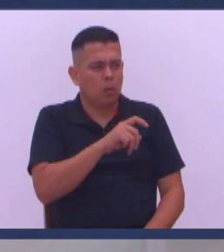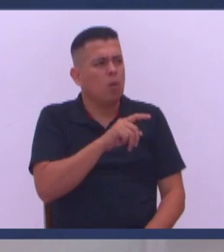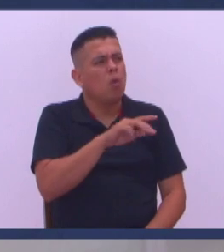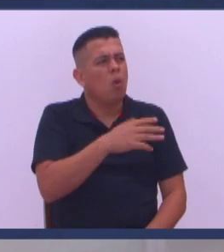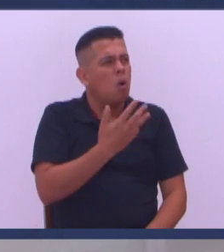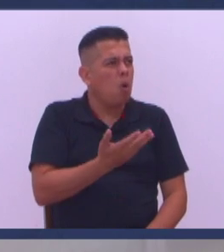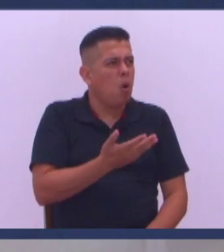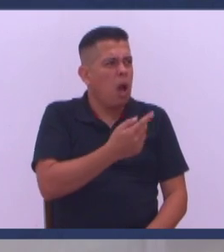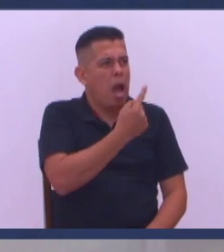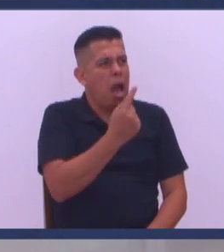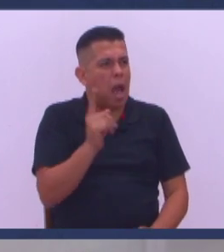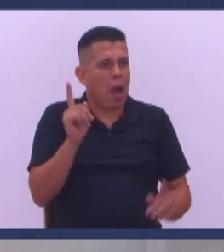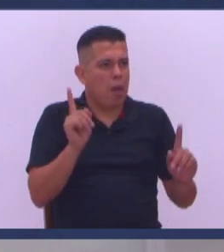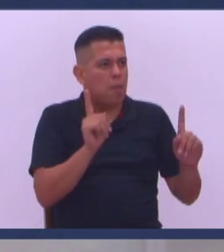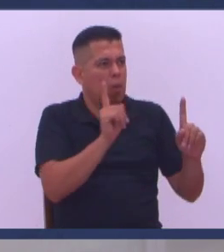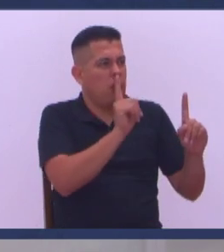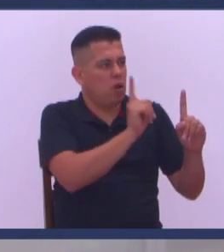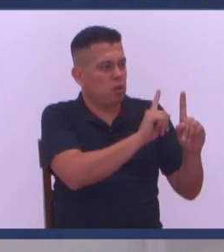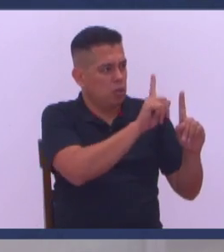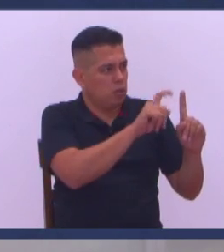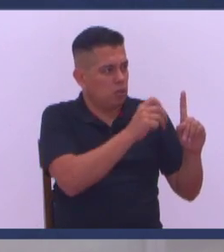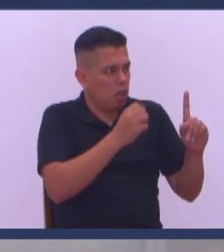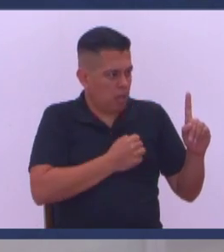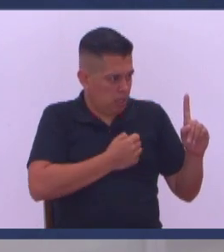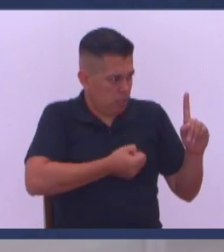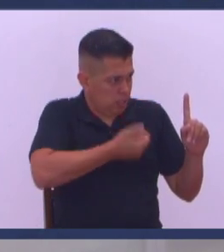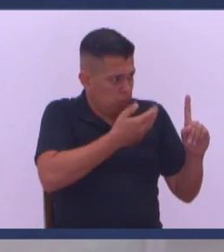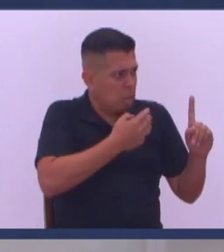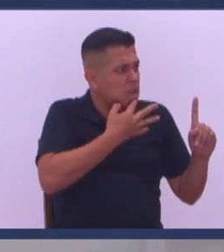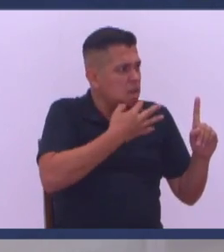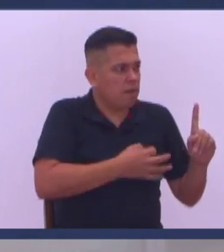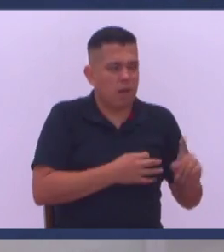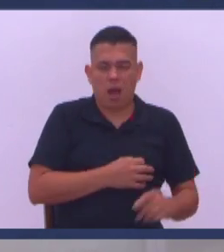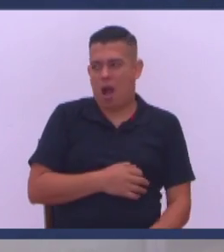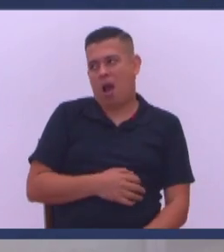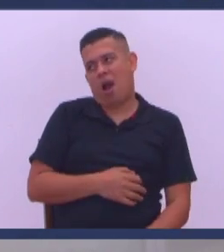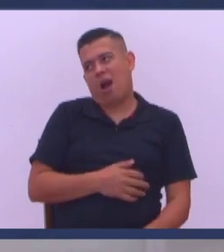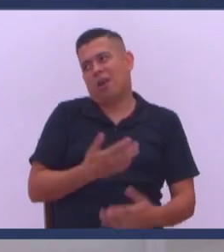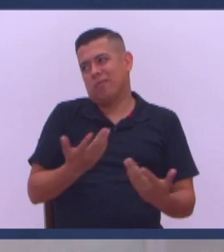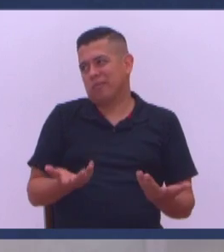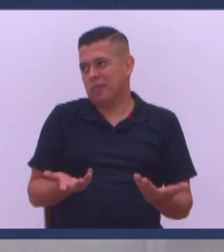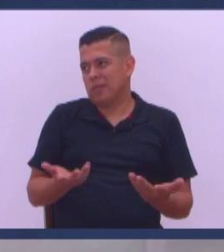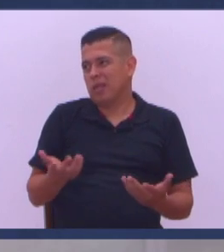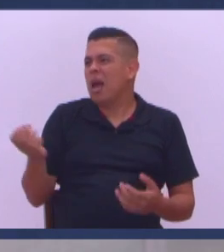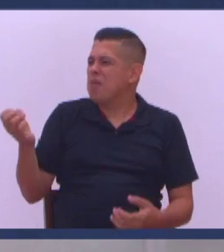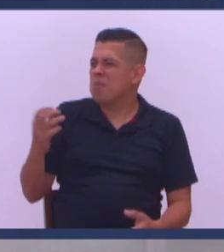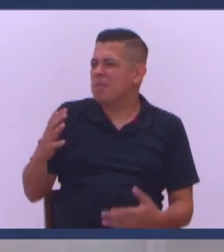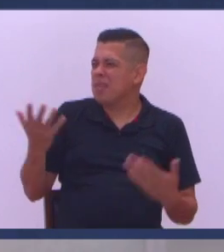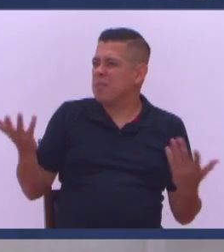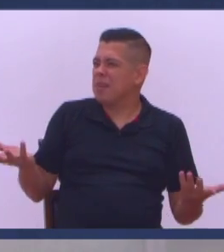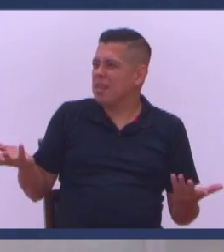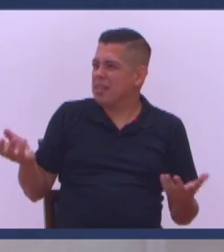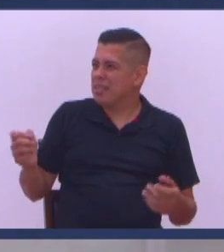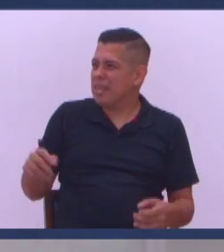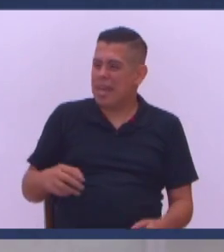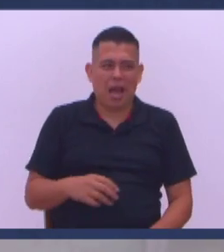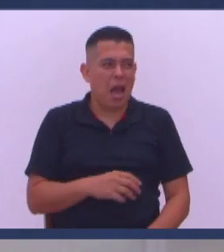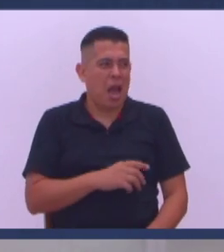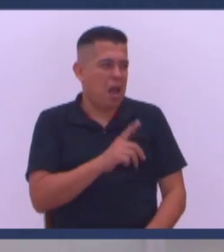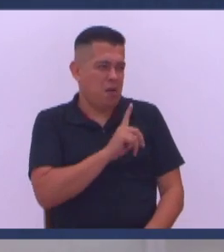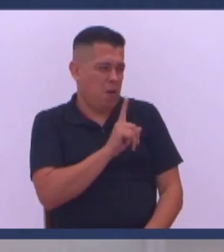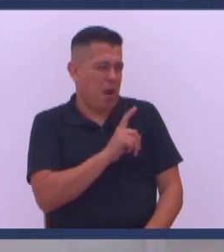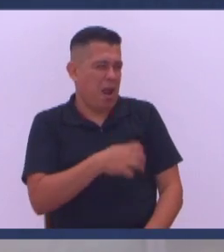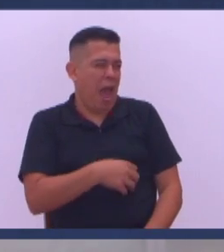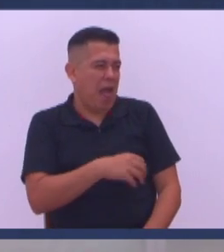Monseñor le digo Y cuando la gente Llega a confesarse Le dicen la verdad Ay hijo Me dice ¿Qué me quieres decir? Nada